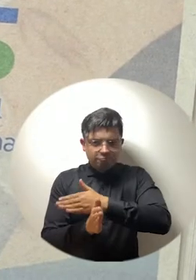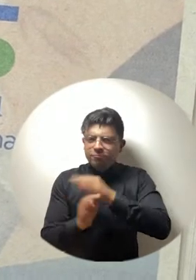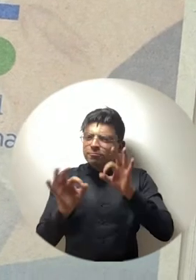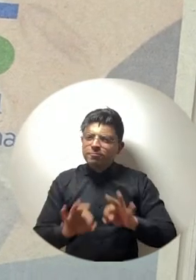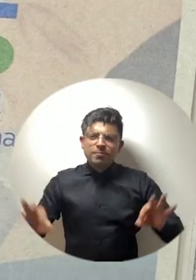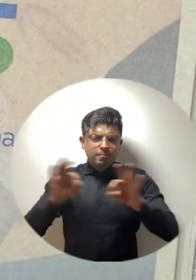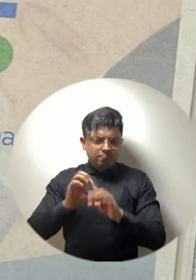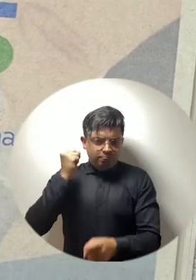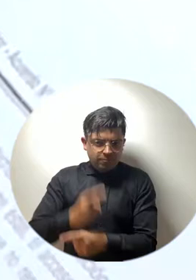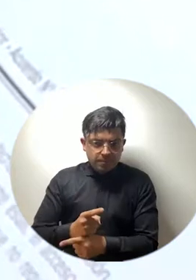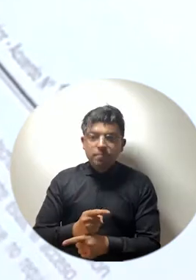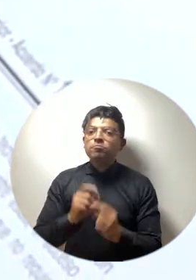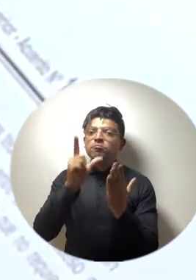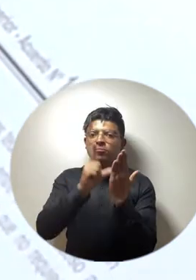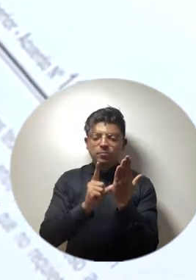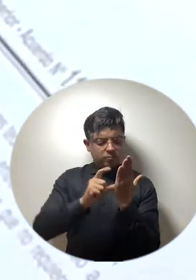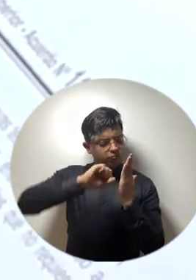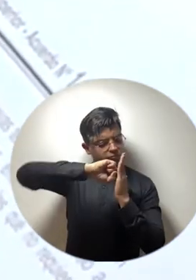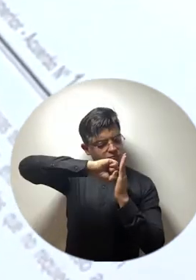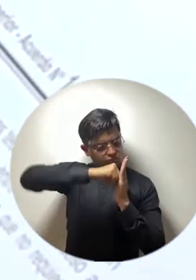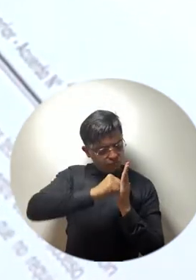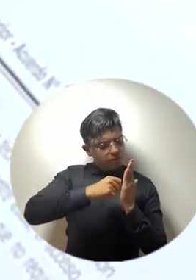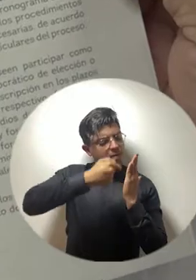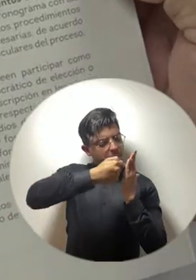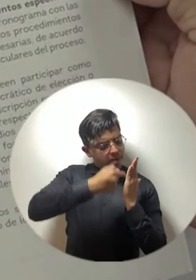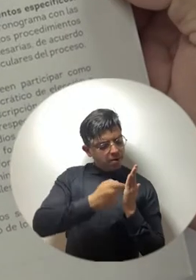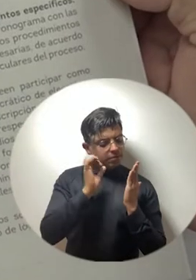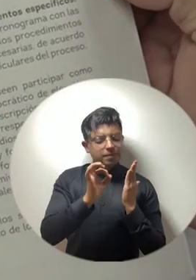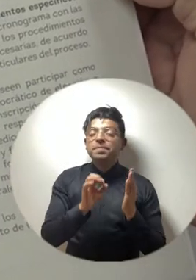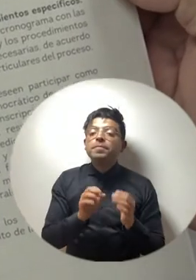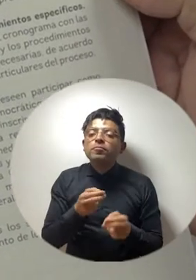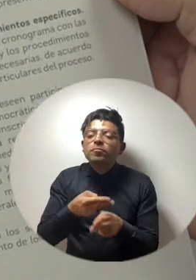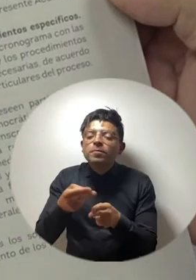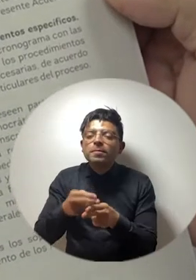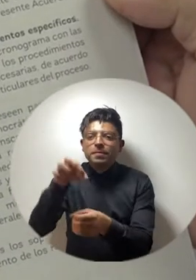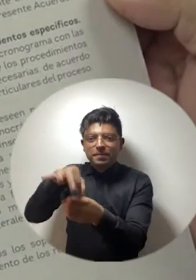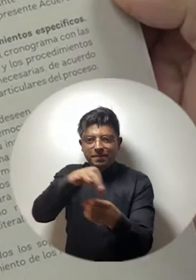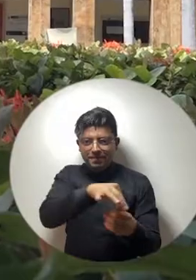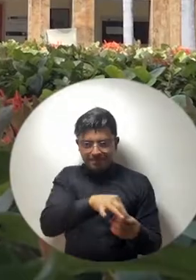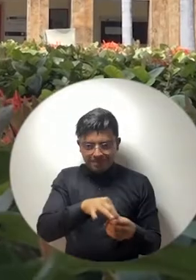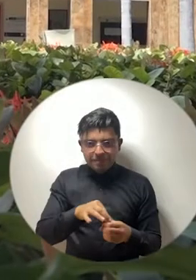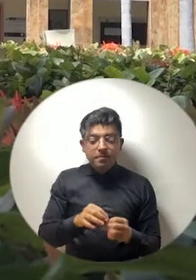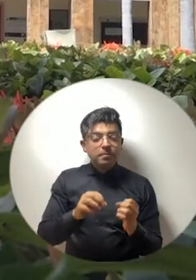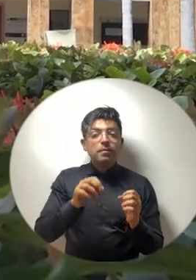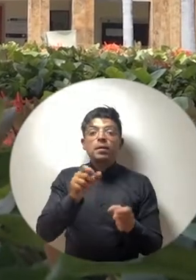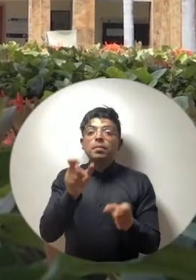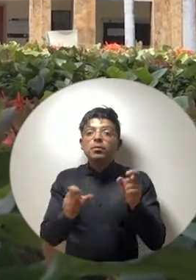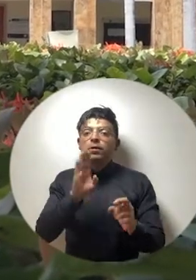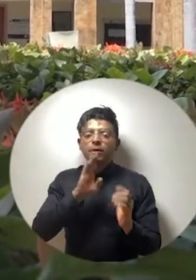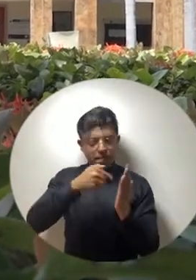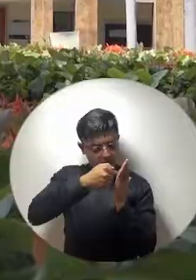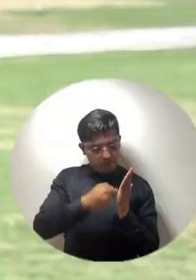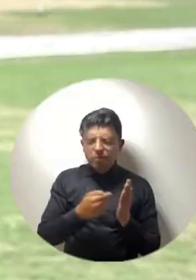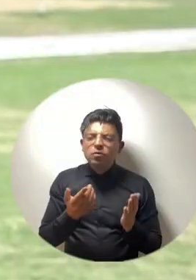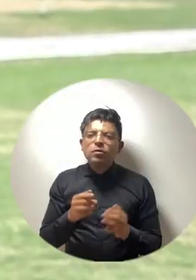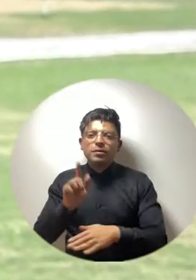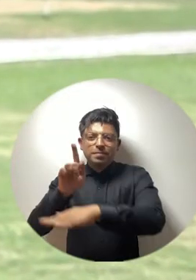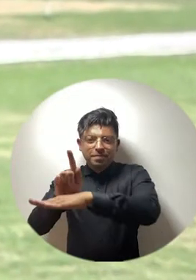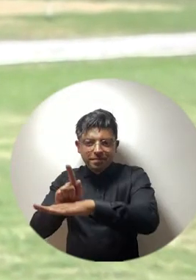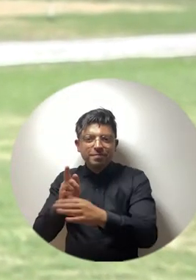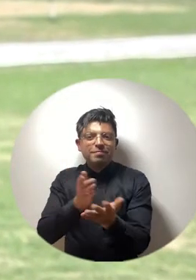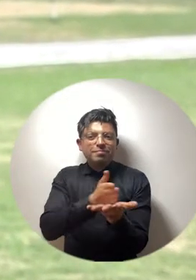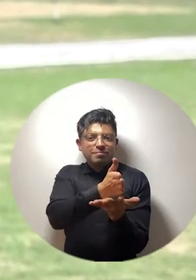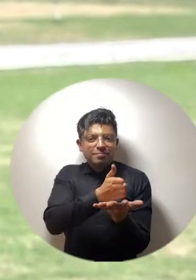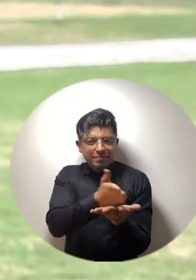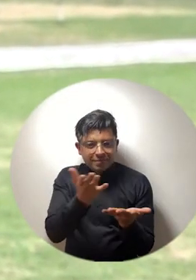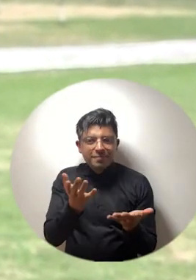consolidar los listados de los candidatos inscritos para las próximas elecciones que tendremos en los diferentes estamentos, en las facultades,